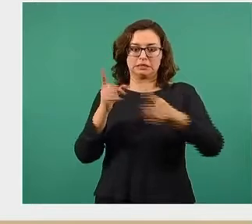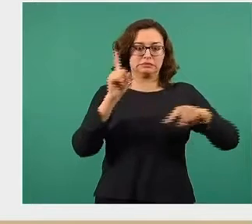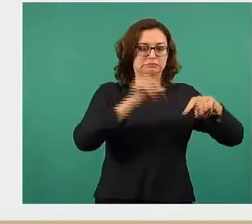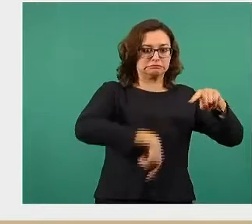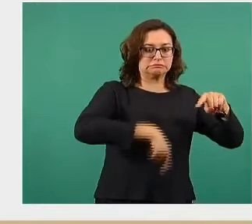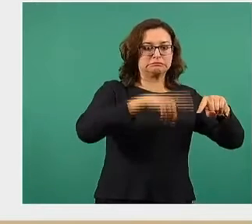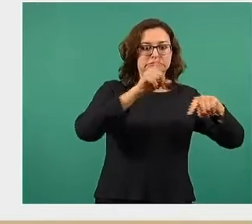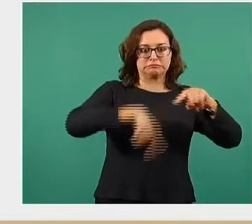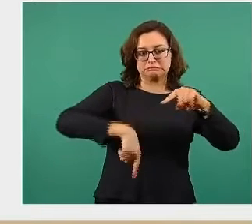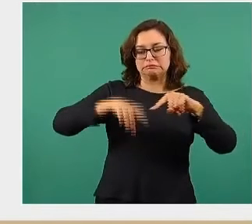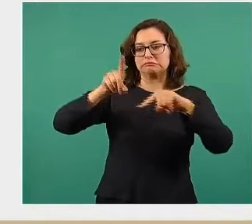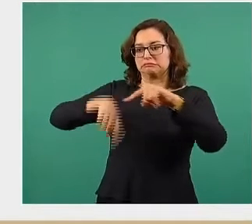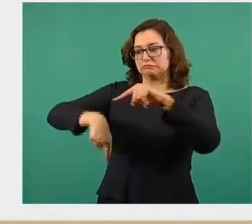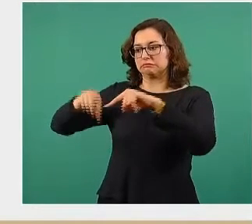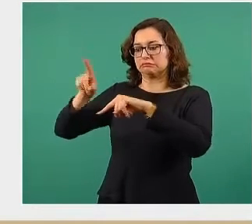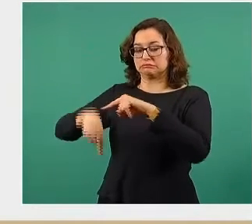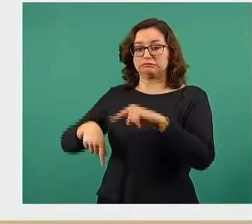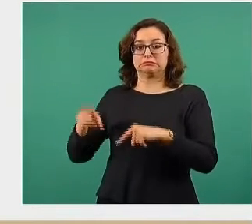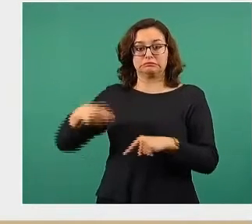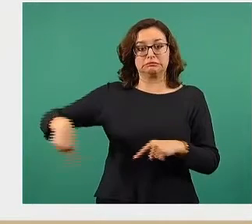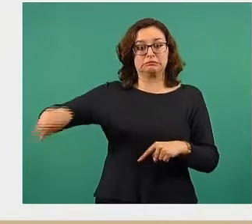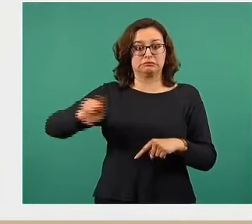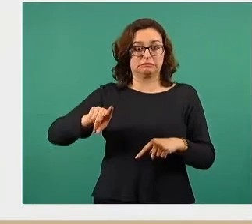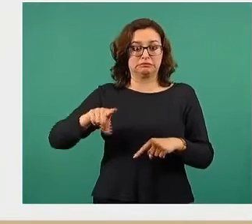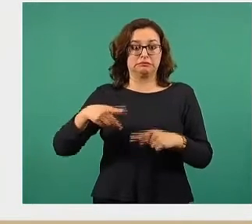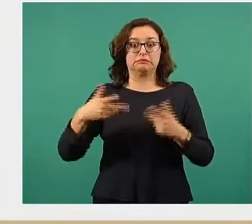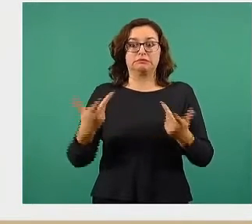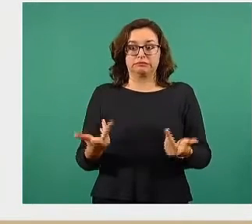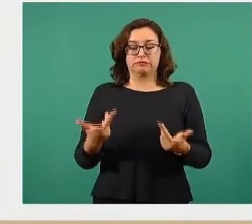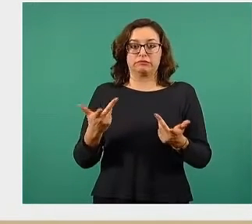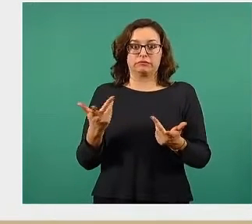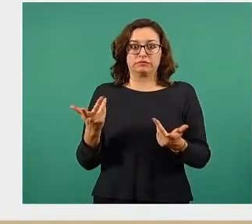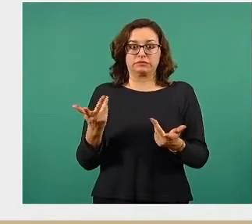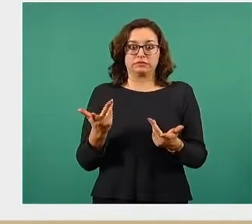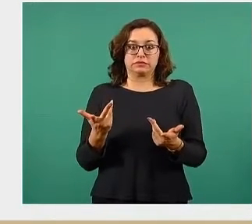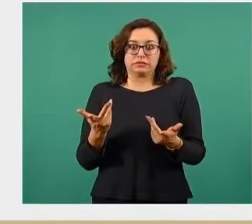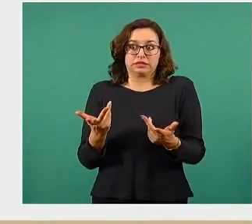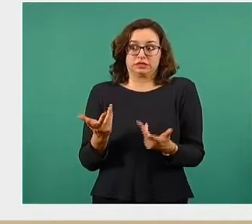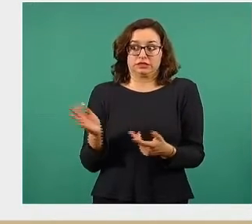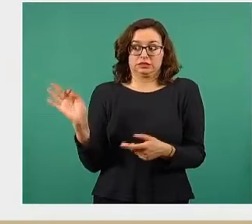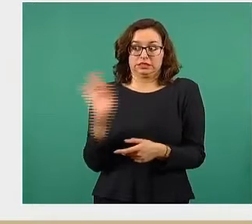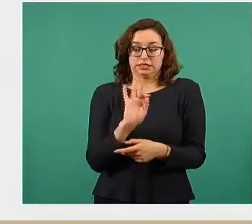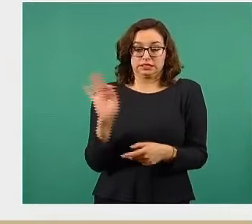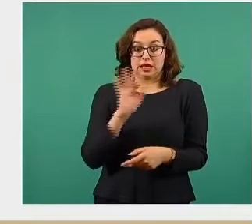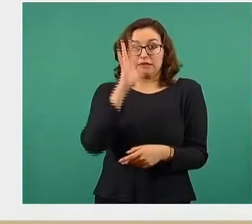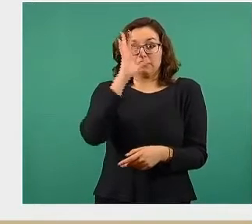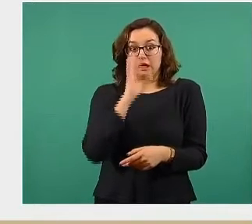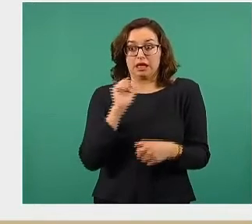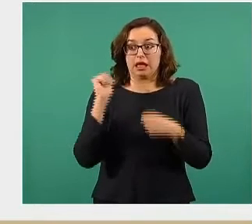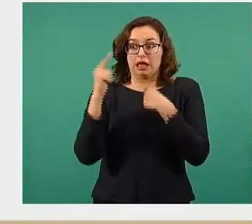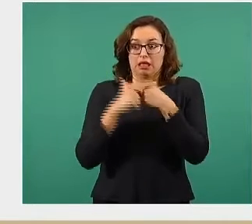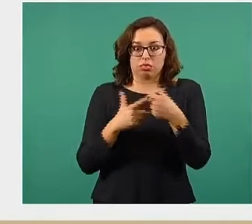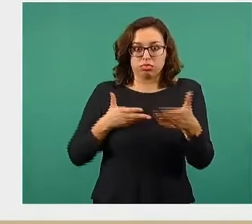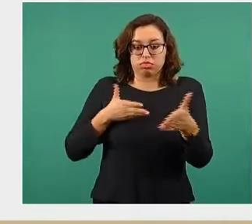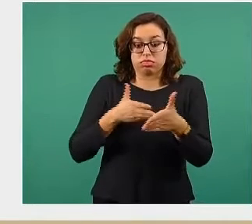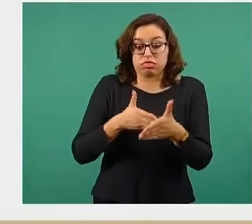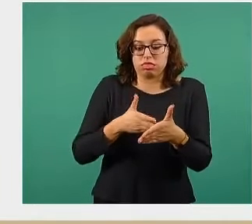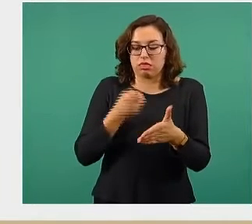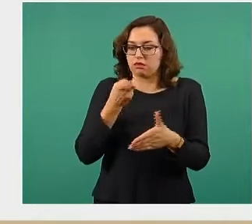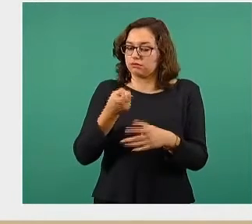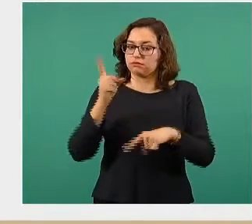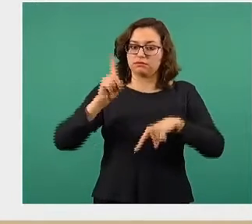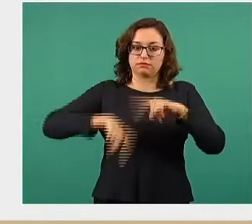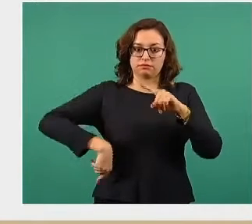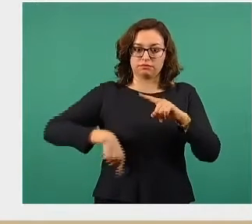específicas sobre las limitaciones en el sistema mivacunasalud.gov.mx. ¿Para qué? Para